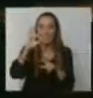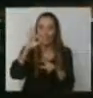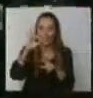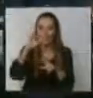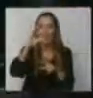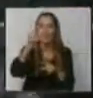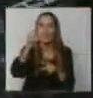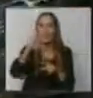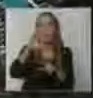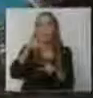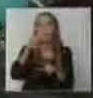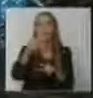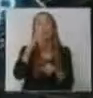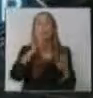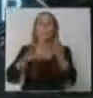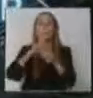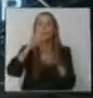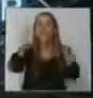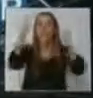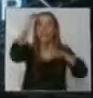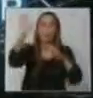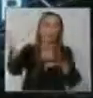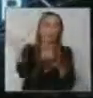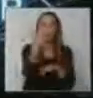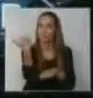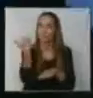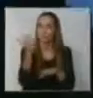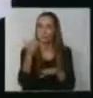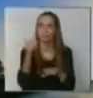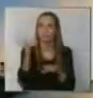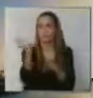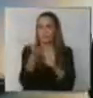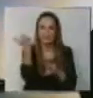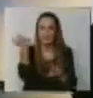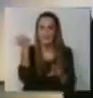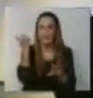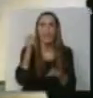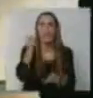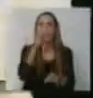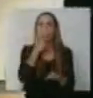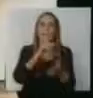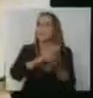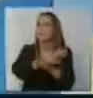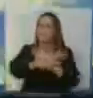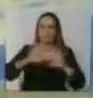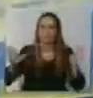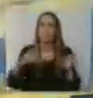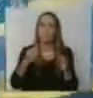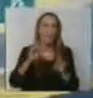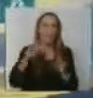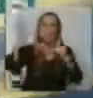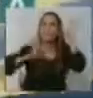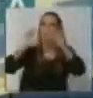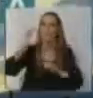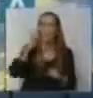Y lo que se propone con la ley de calefones es dejar de utilizar artefactos de gas para dejar de importar el gas